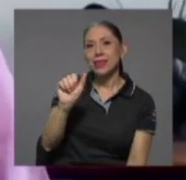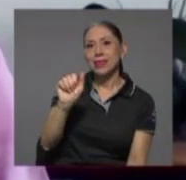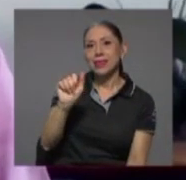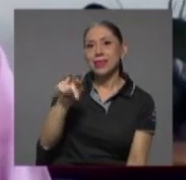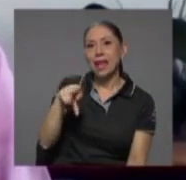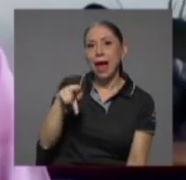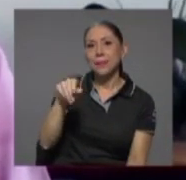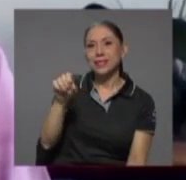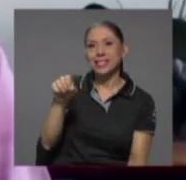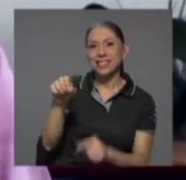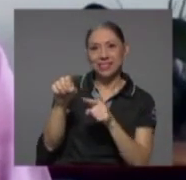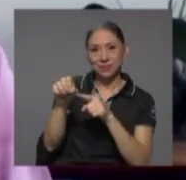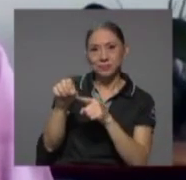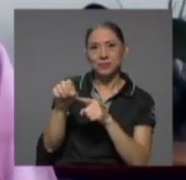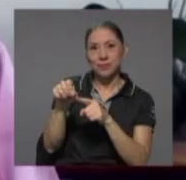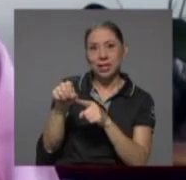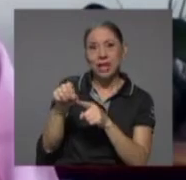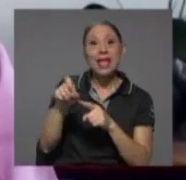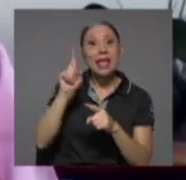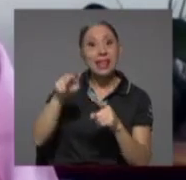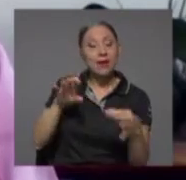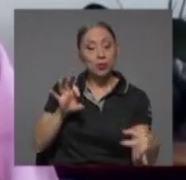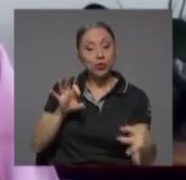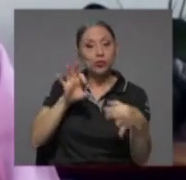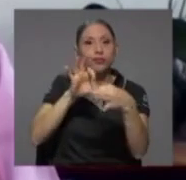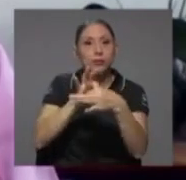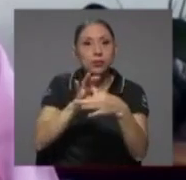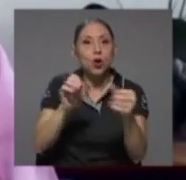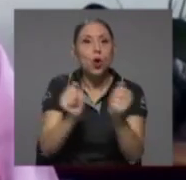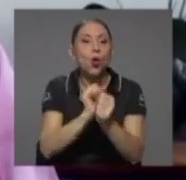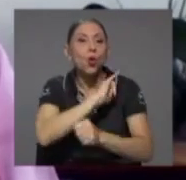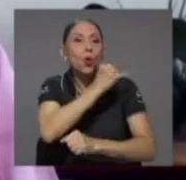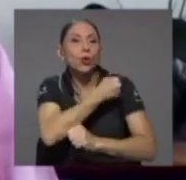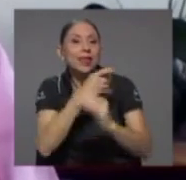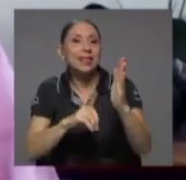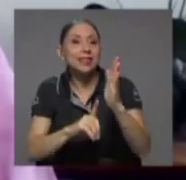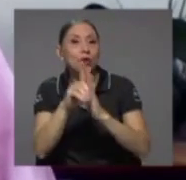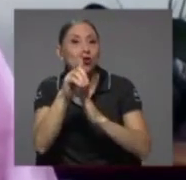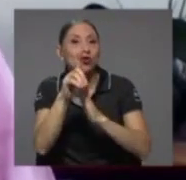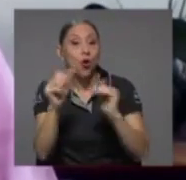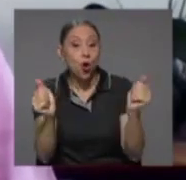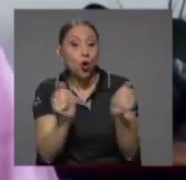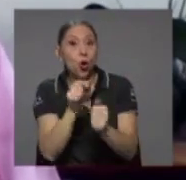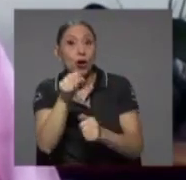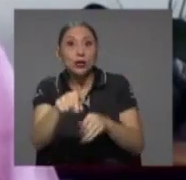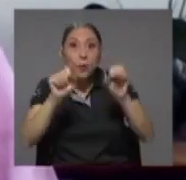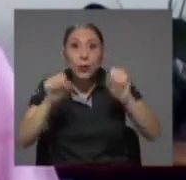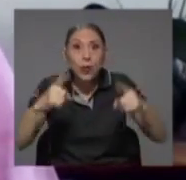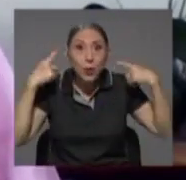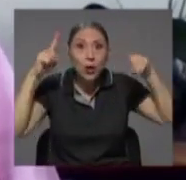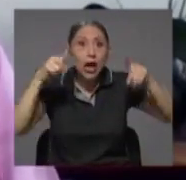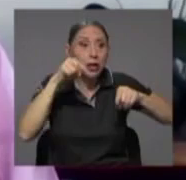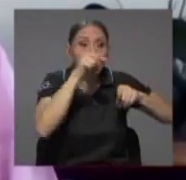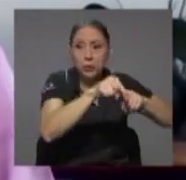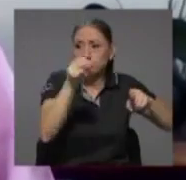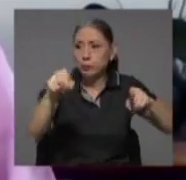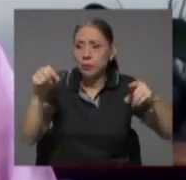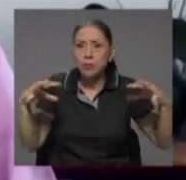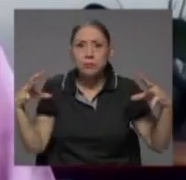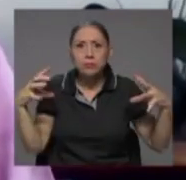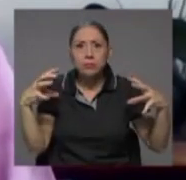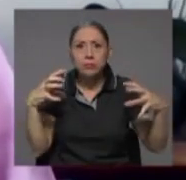desarrollo a nivel local podríamos lograr sin duda alguna un sinergismo que nos permita